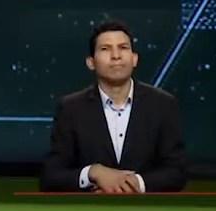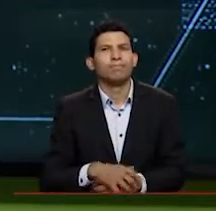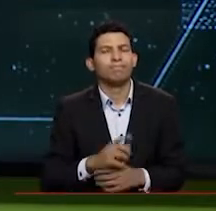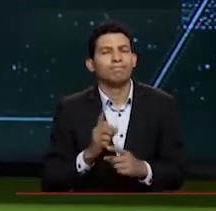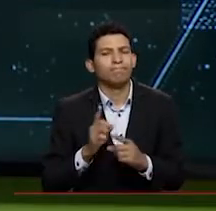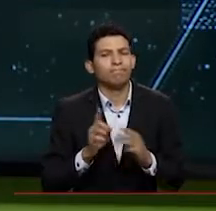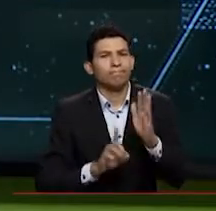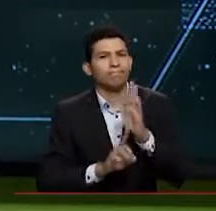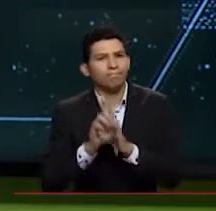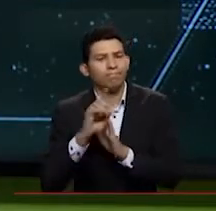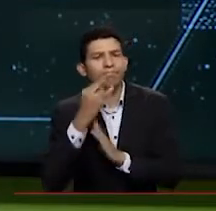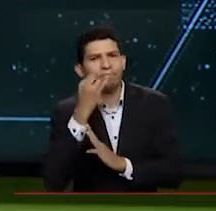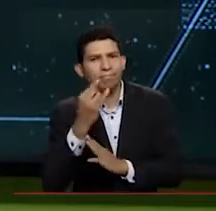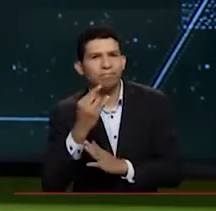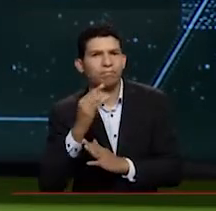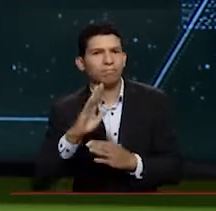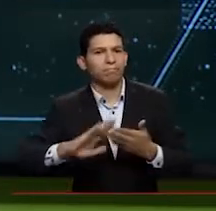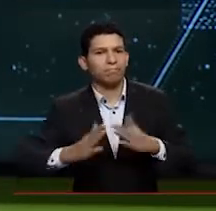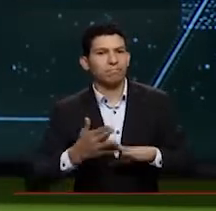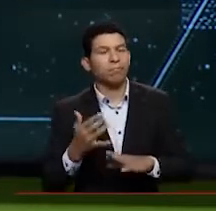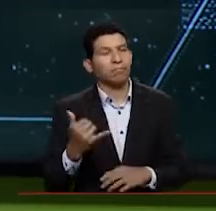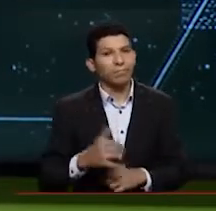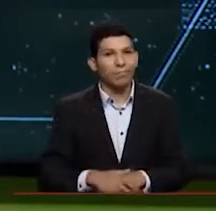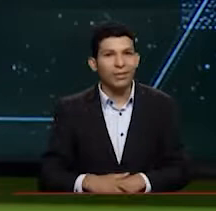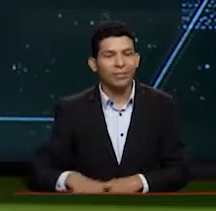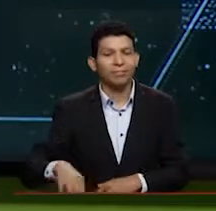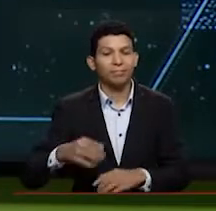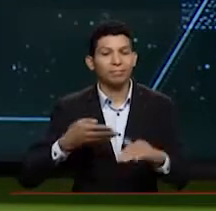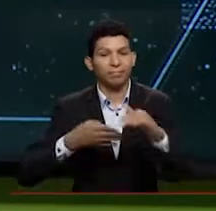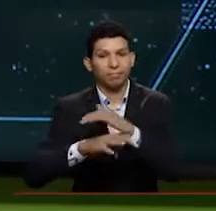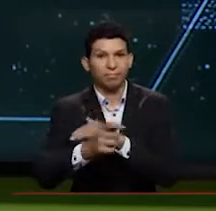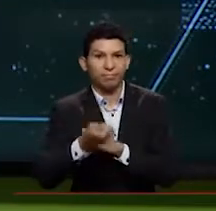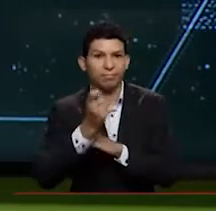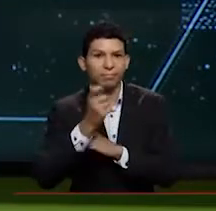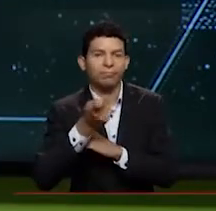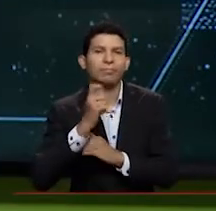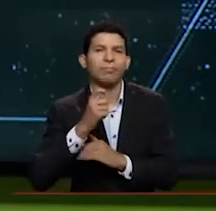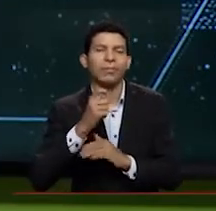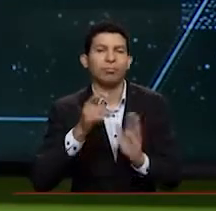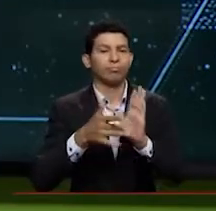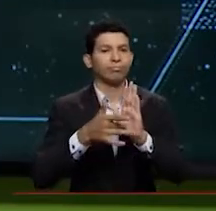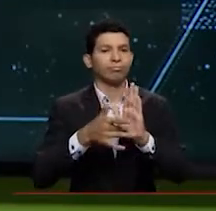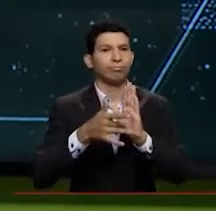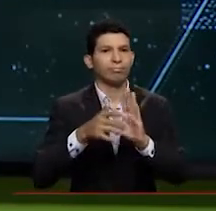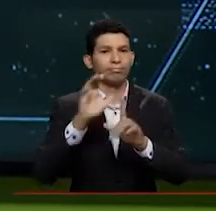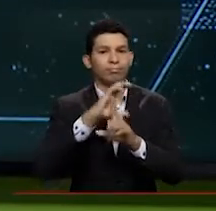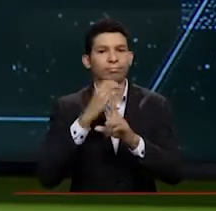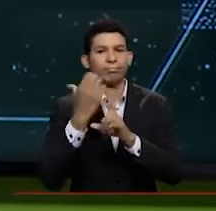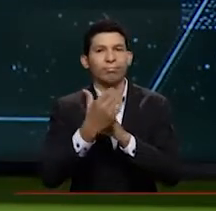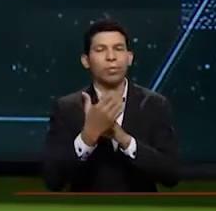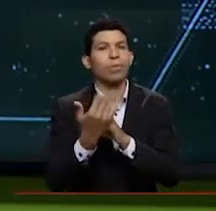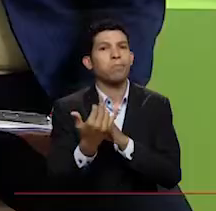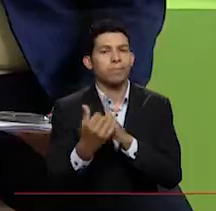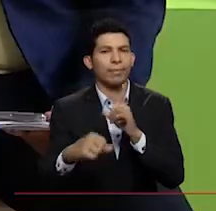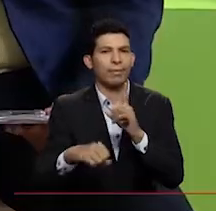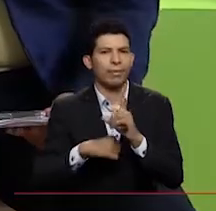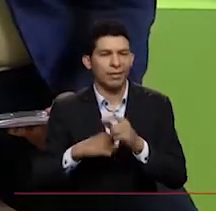desarrollo interesante en la comunidad. Los pescadores, pues, demostrando precisamente la cultura que tienen